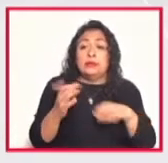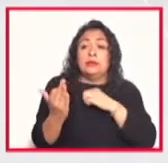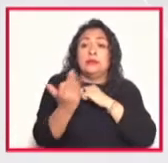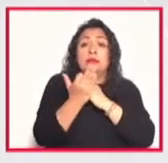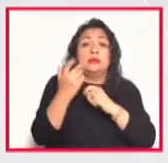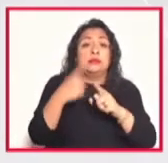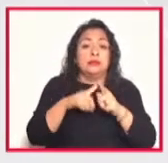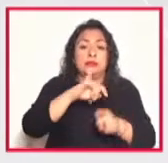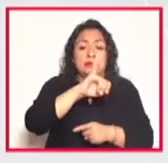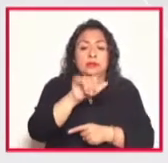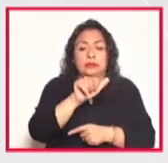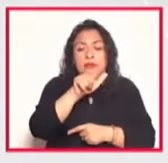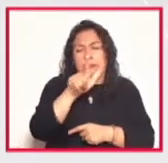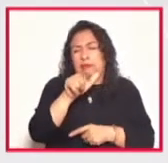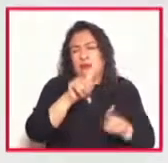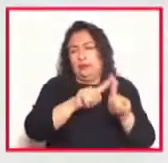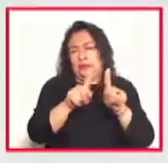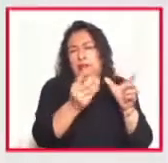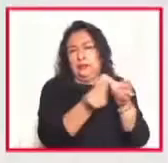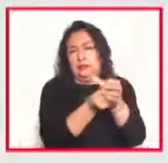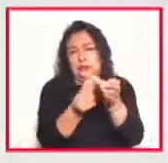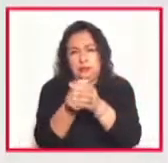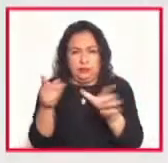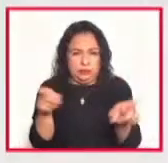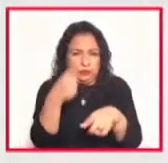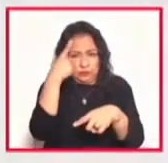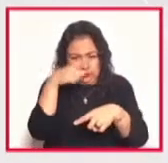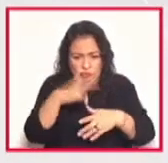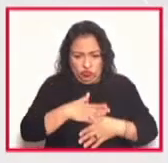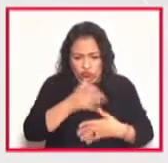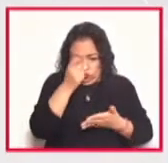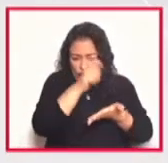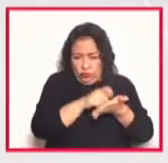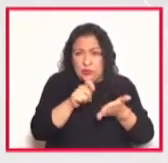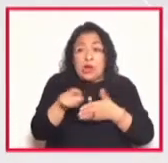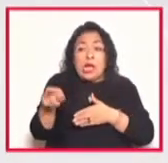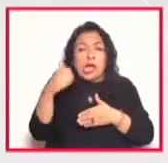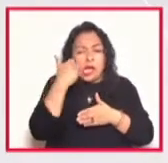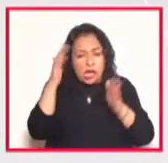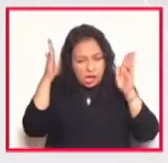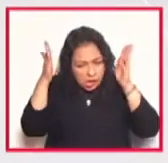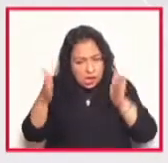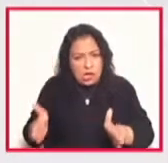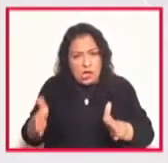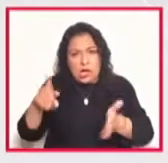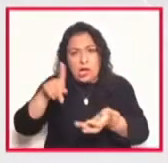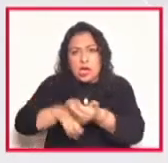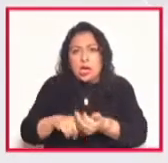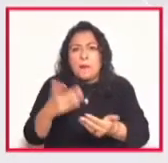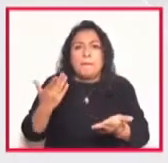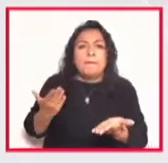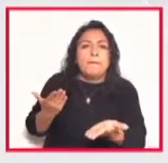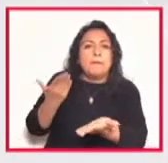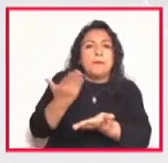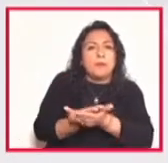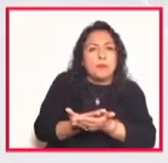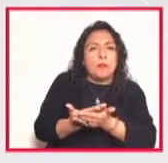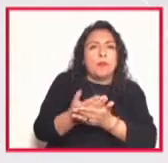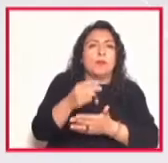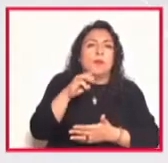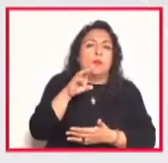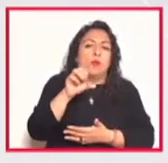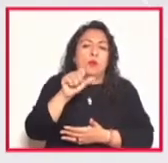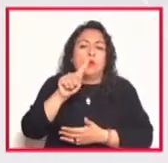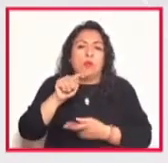géneros para hacer su música a él lo quisieron encasillar como como la propuesta del West Coast del cool